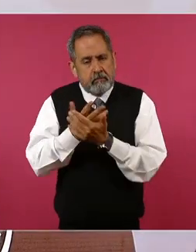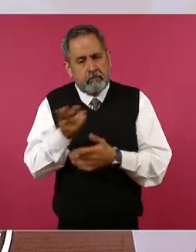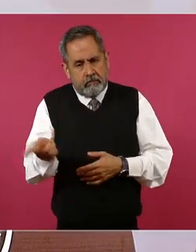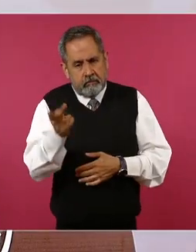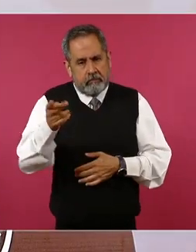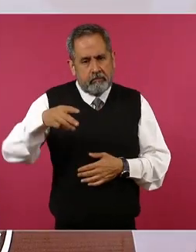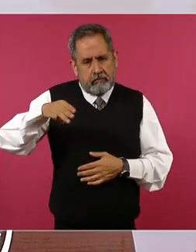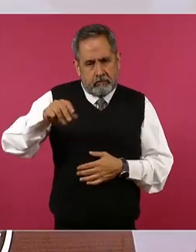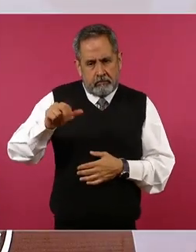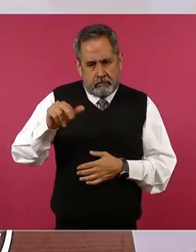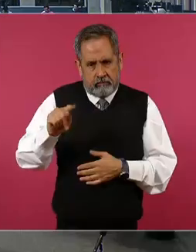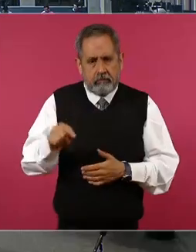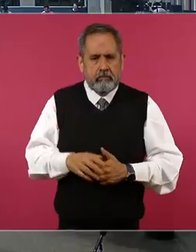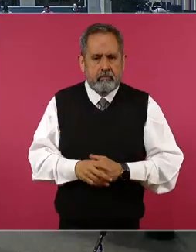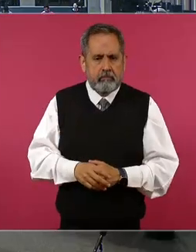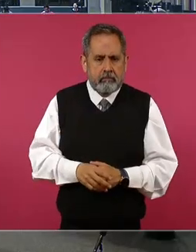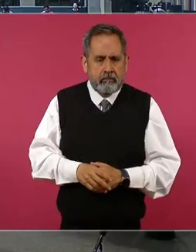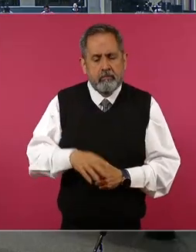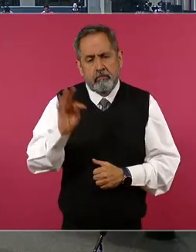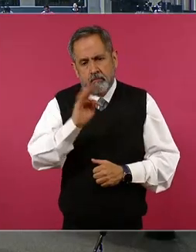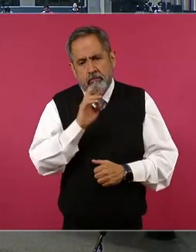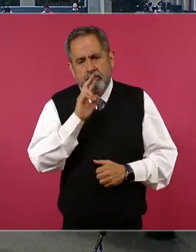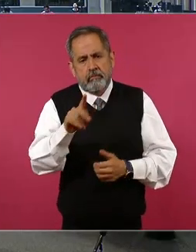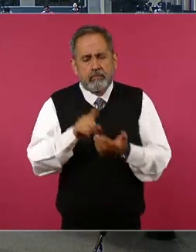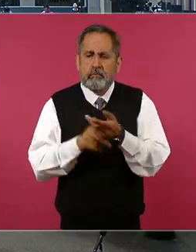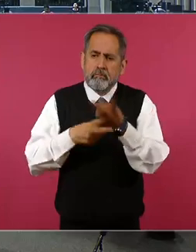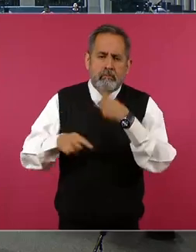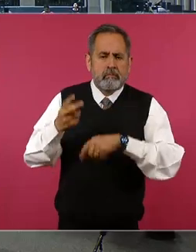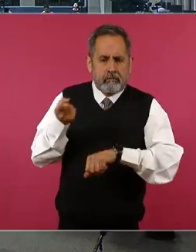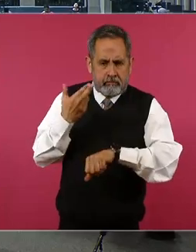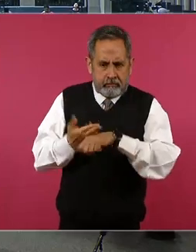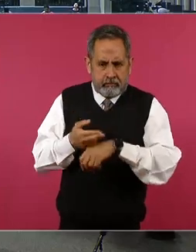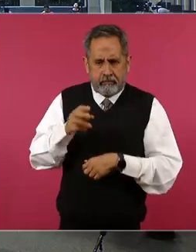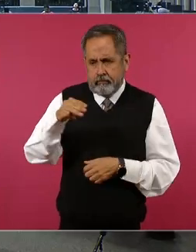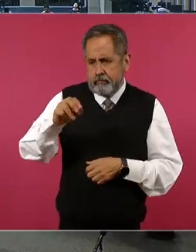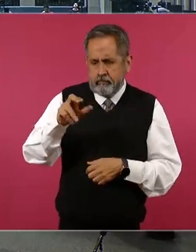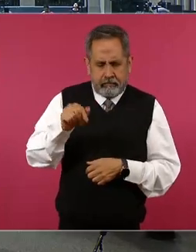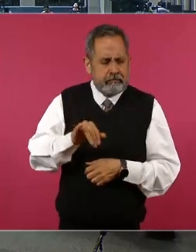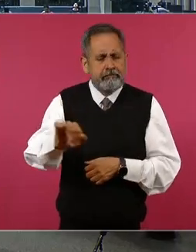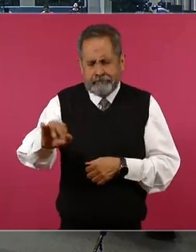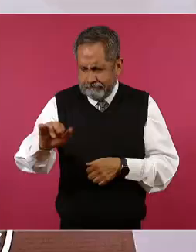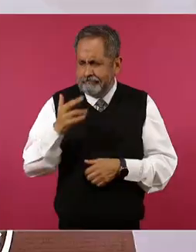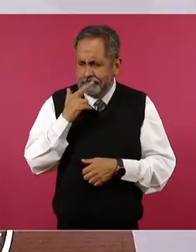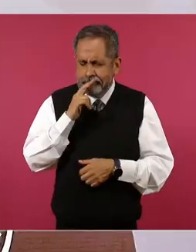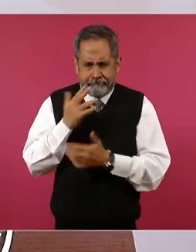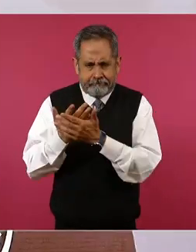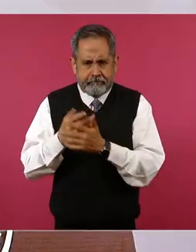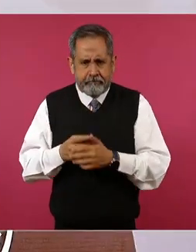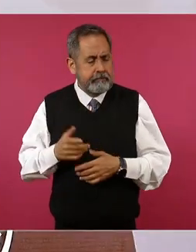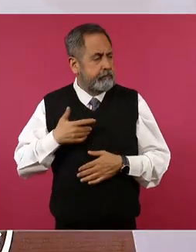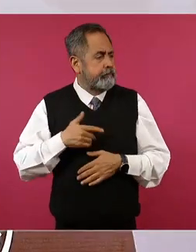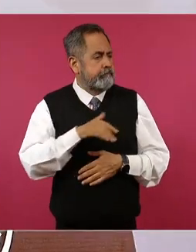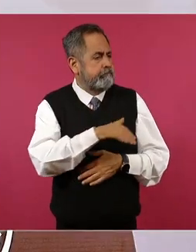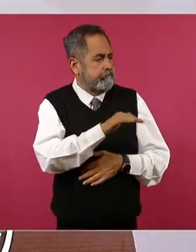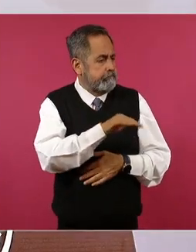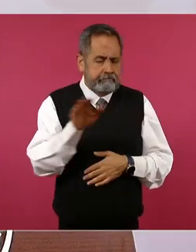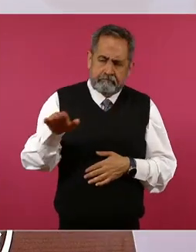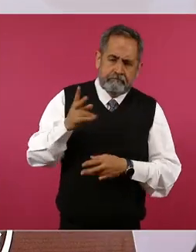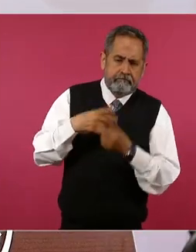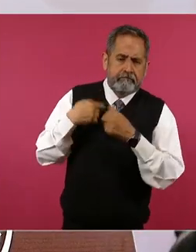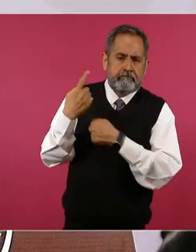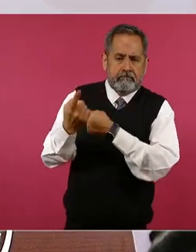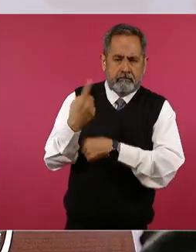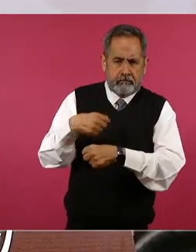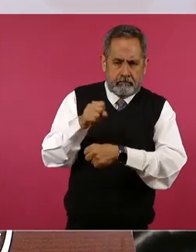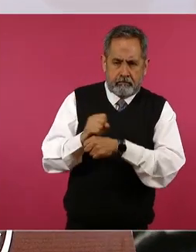o no podría responder entonces sí sí por qué no quedamos con él que venga la